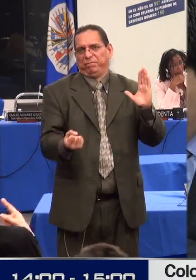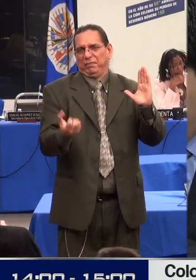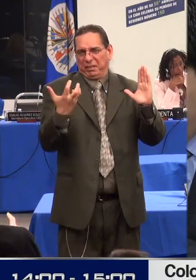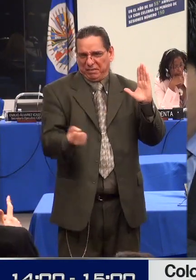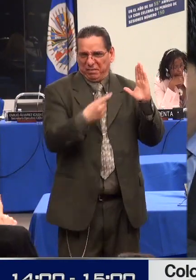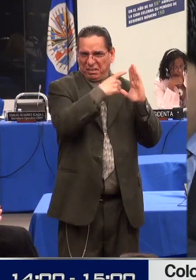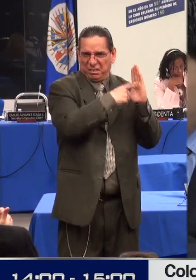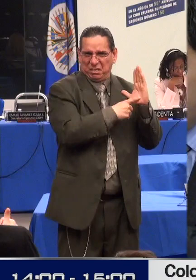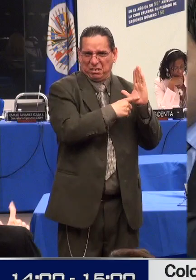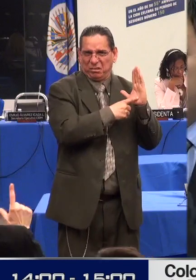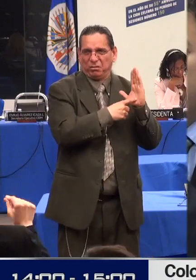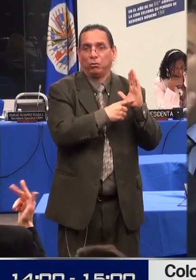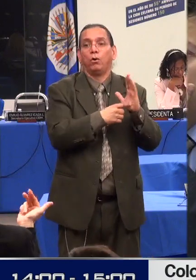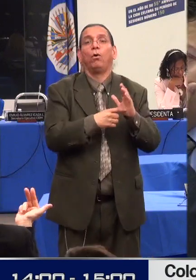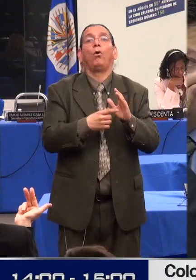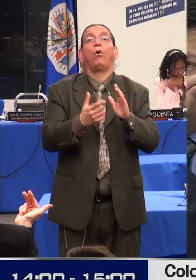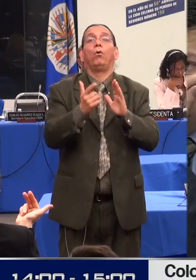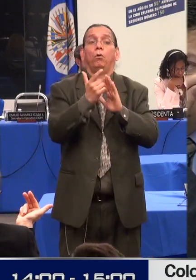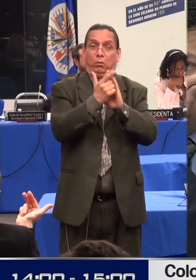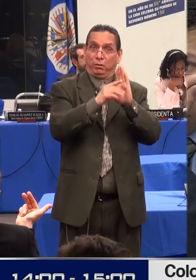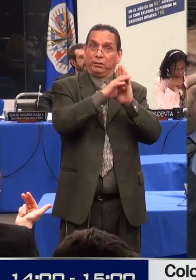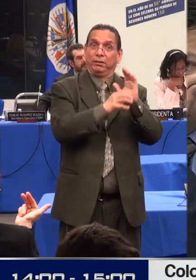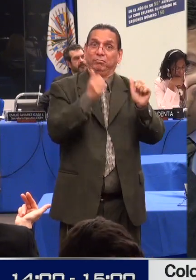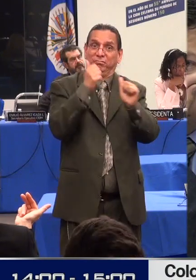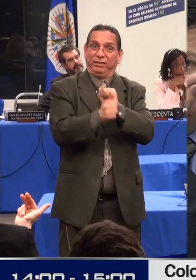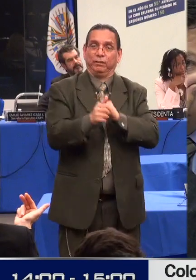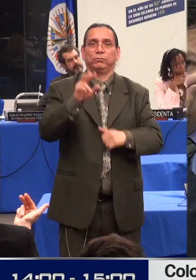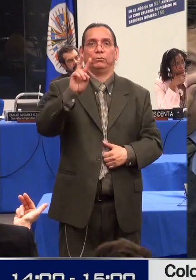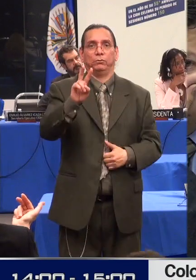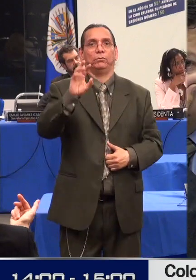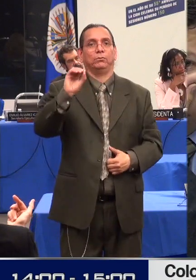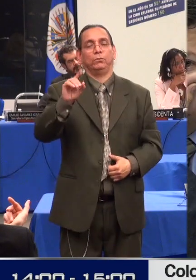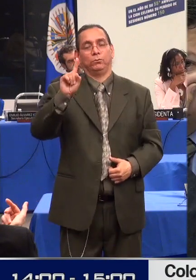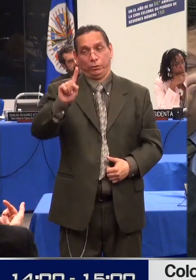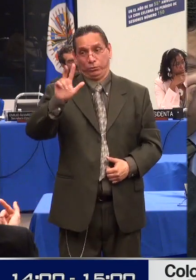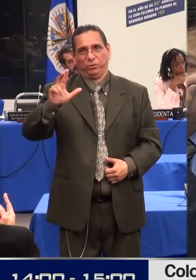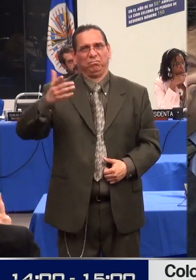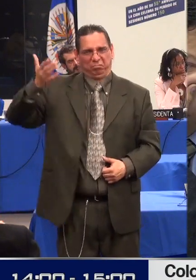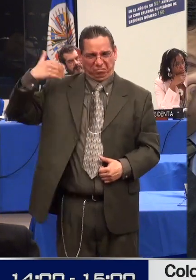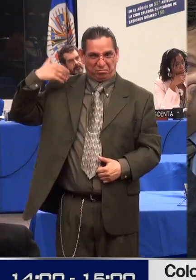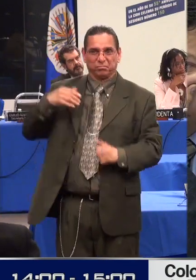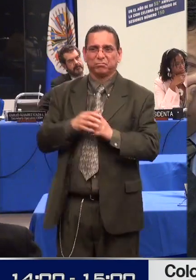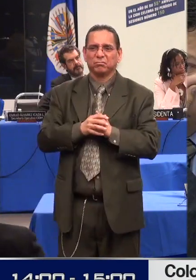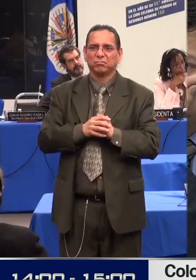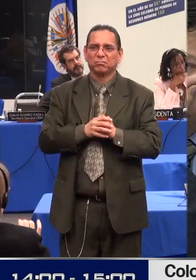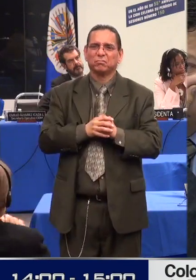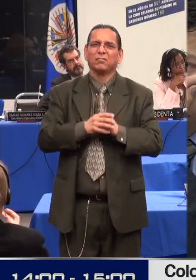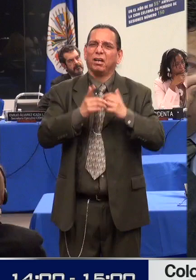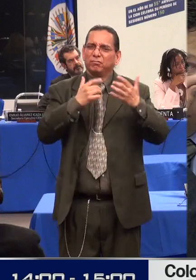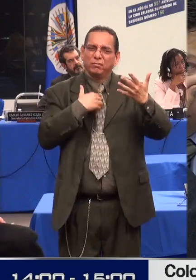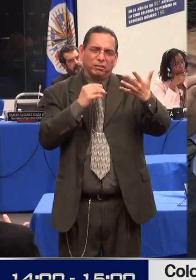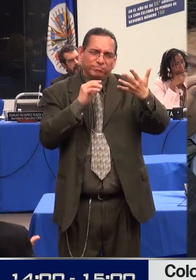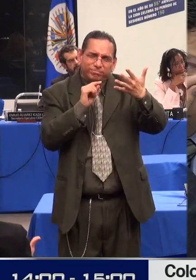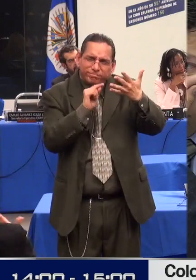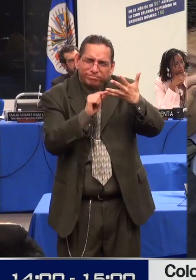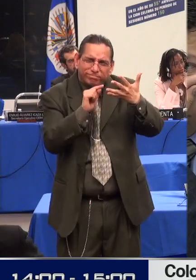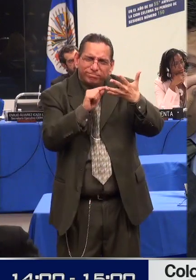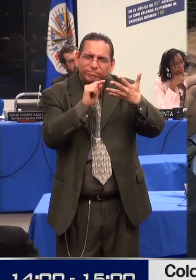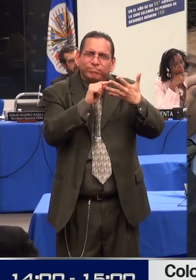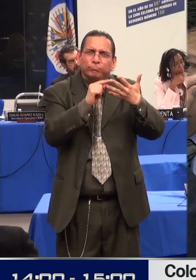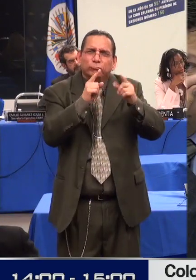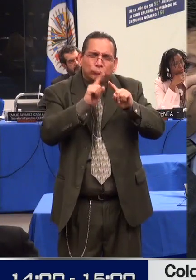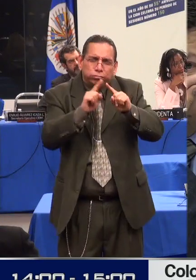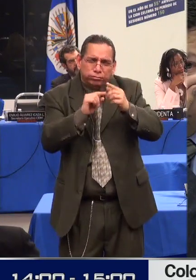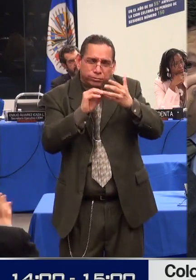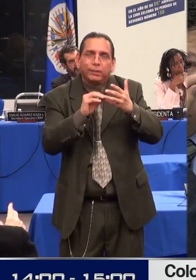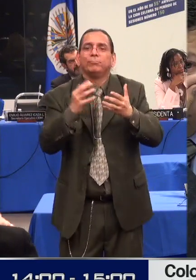específicas para los diferentes sectores y la asignación de recursos hasta el año 2022. Este COMPES definió